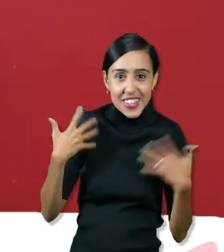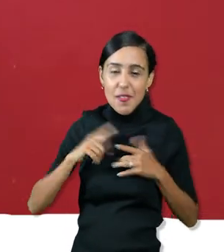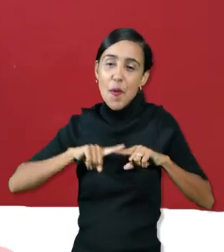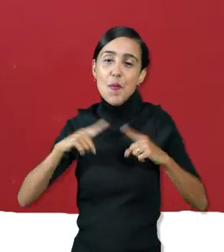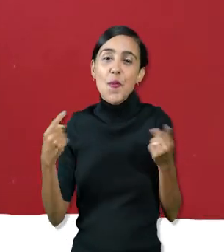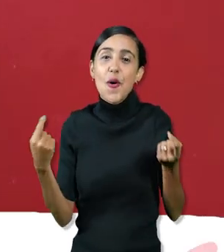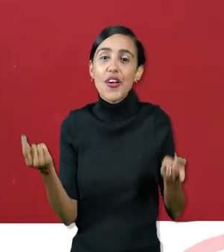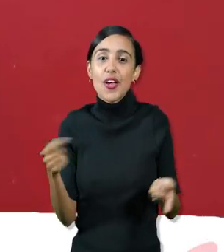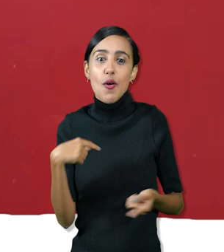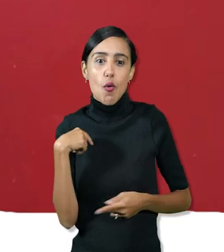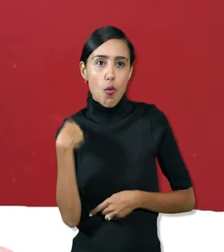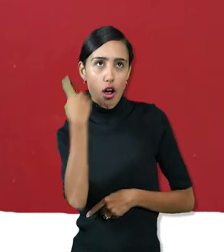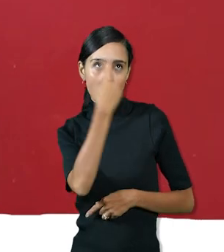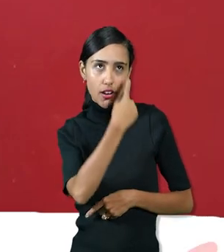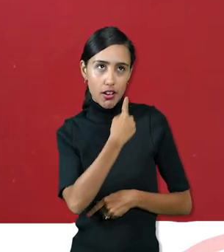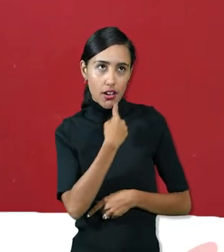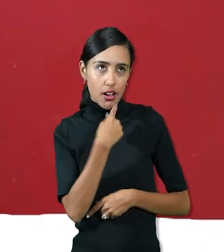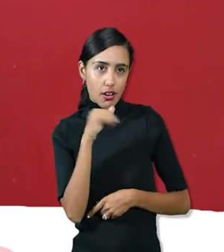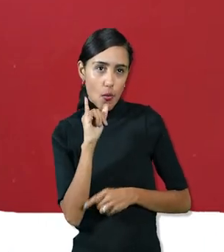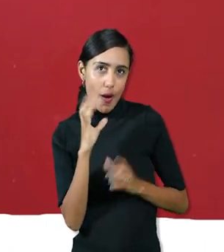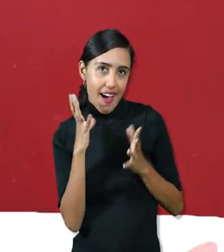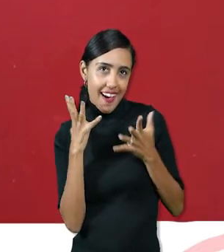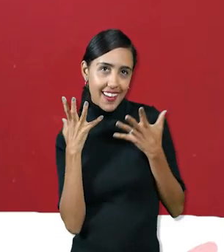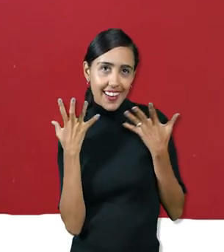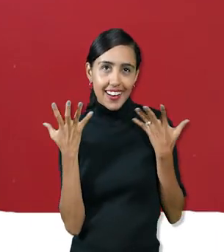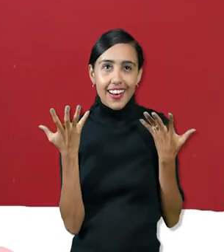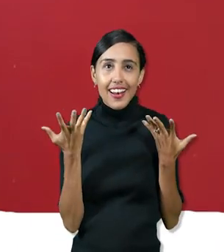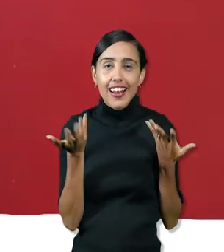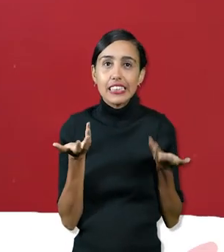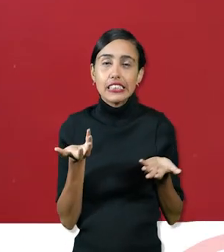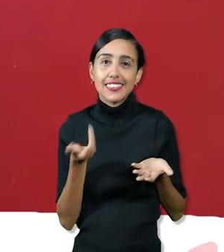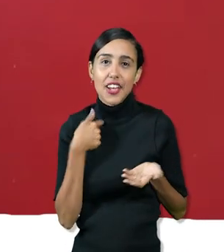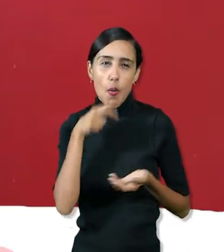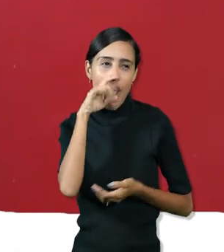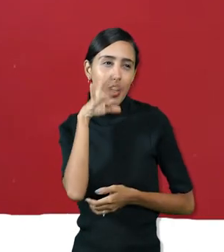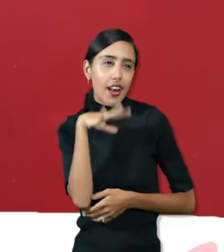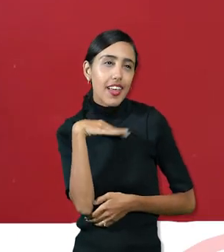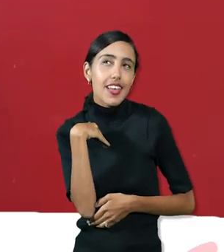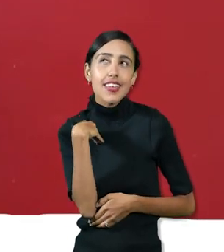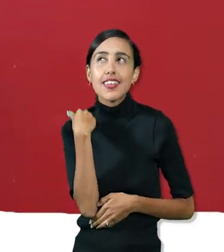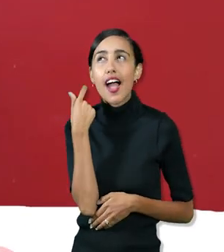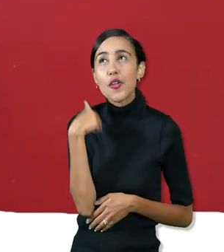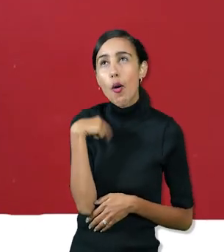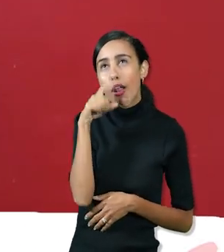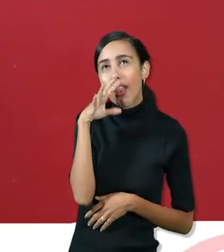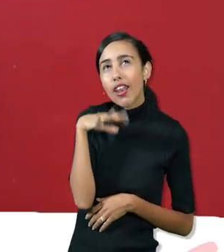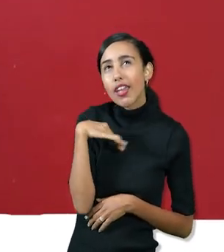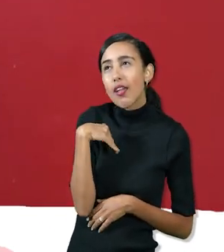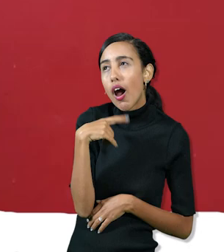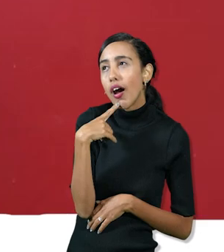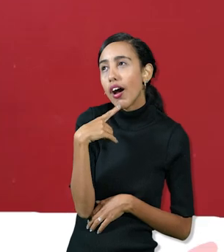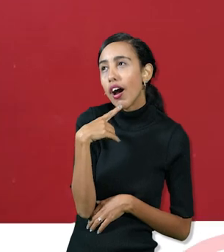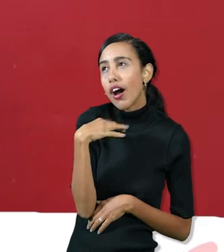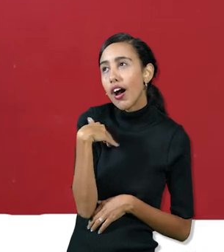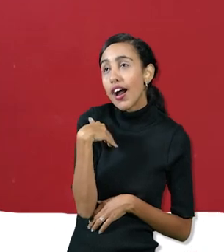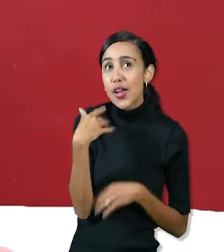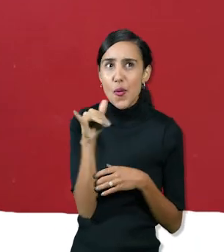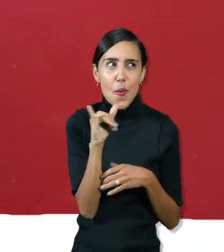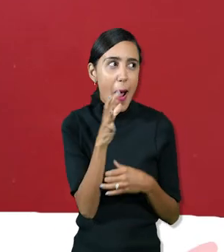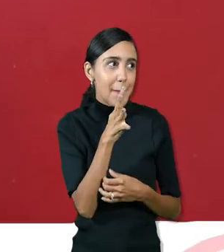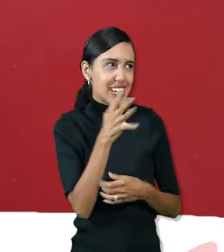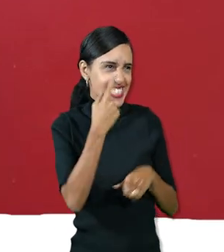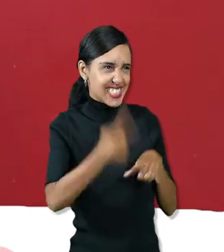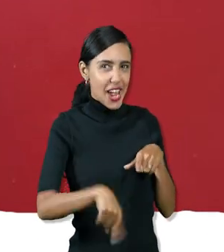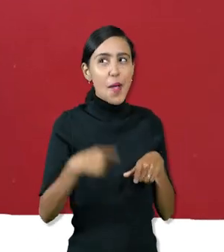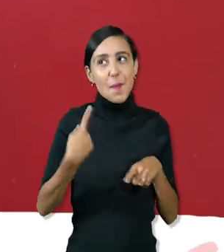tenía que poner cara así como que de como que de niña ingenua y fue bastante extraño pero